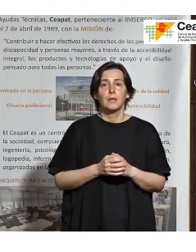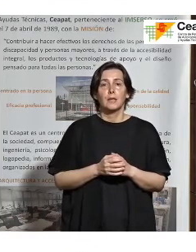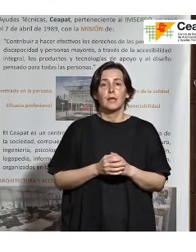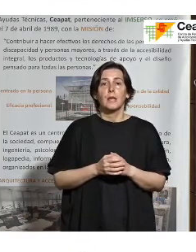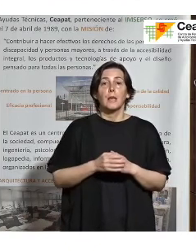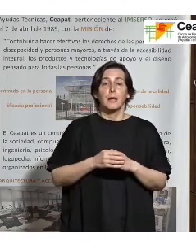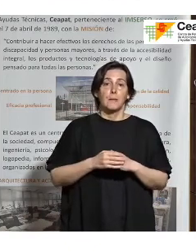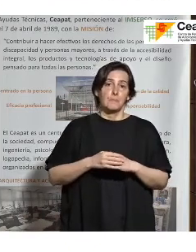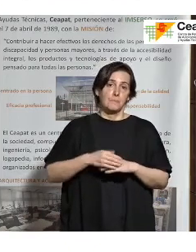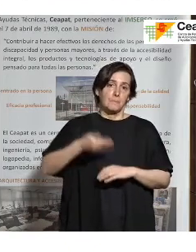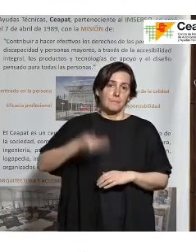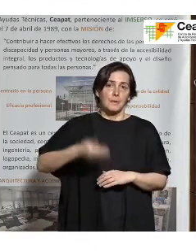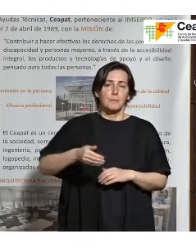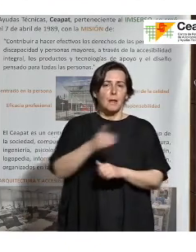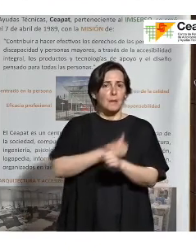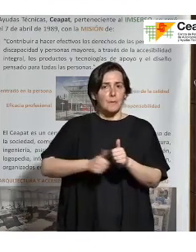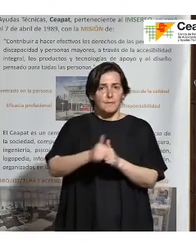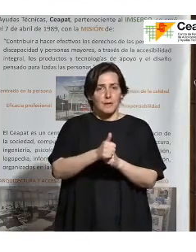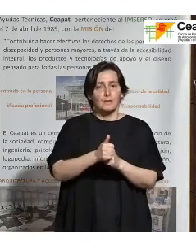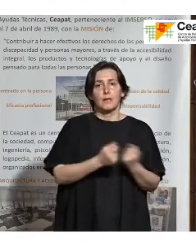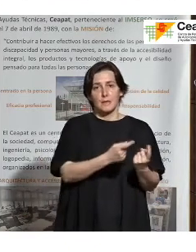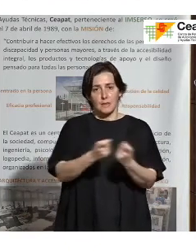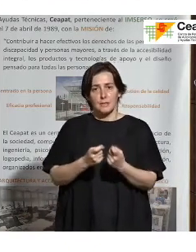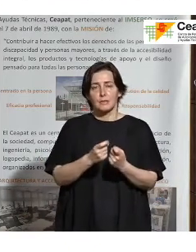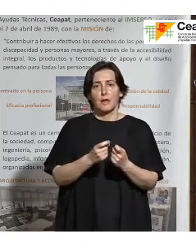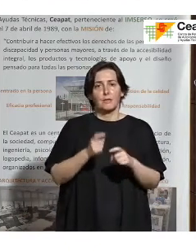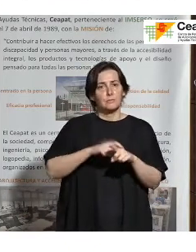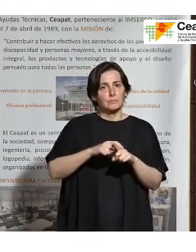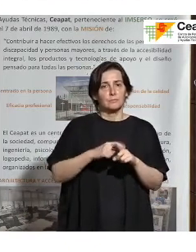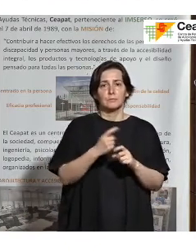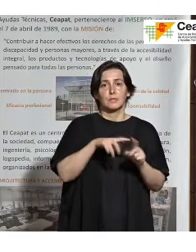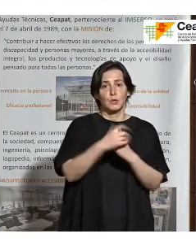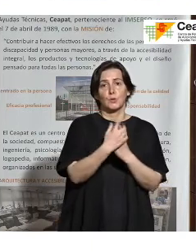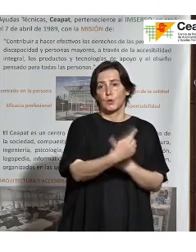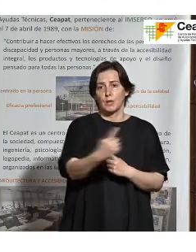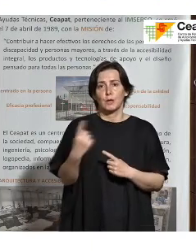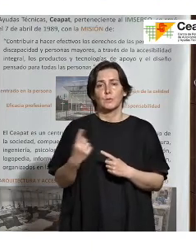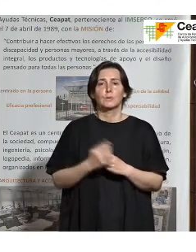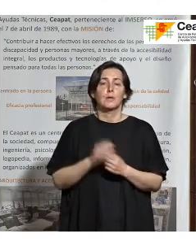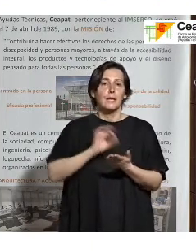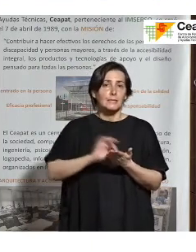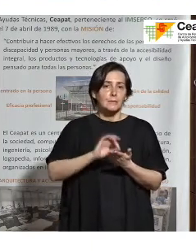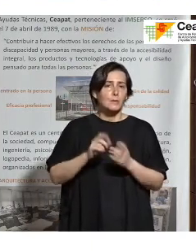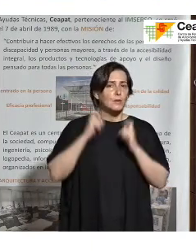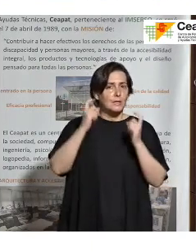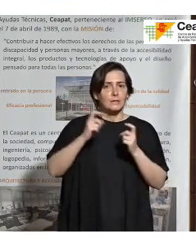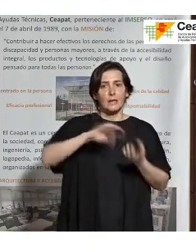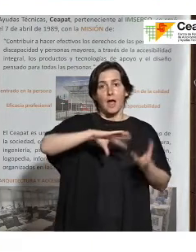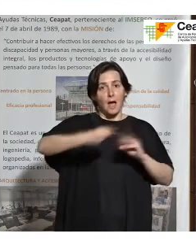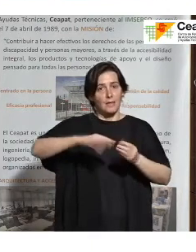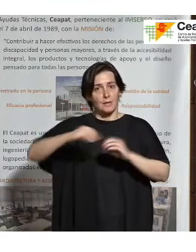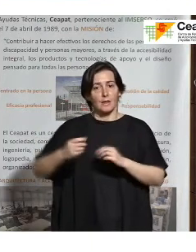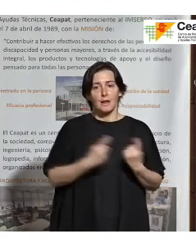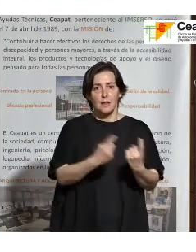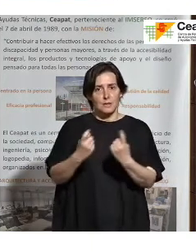principales preferencias, las necesidades y las particularidades de cada caso. Y los servicios se tienen que intentar adaptar a esas